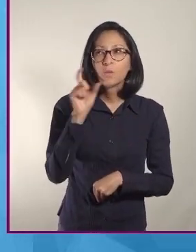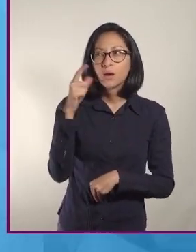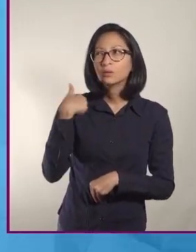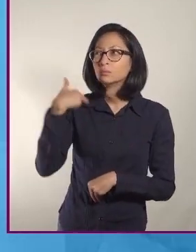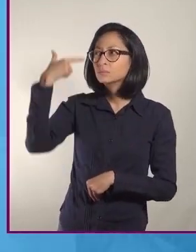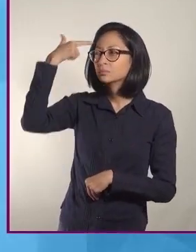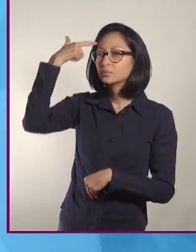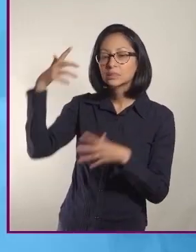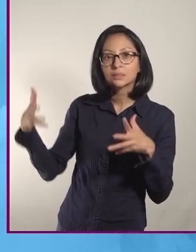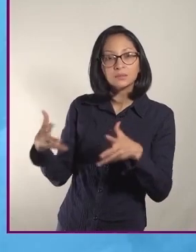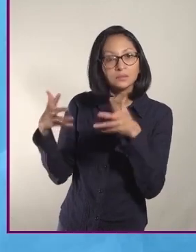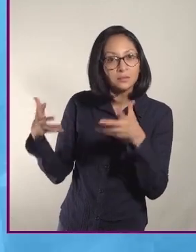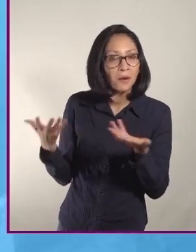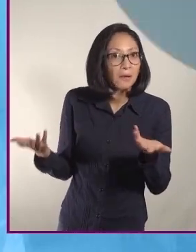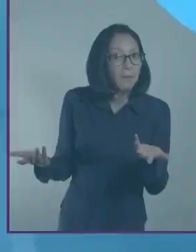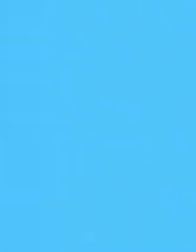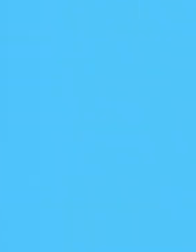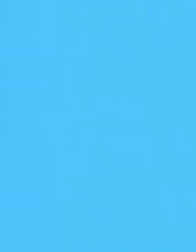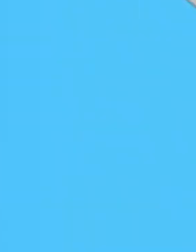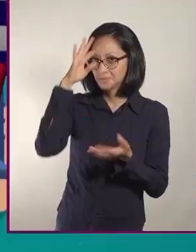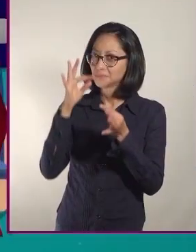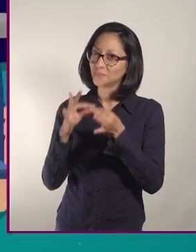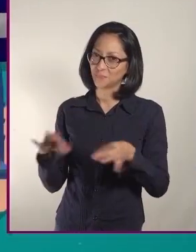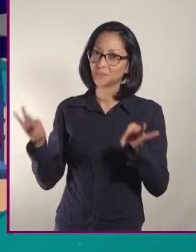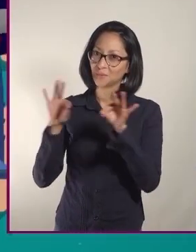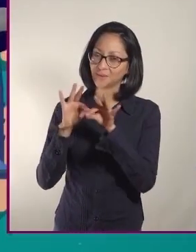ensaladas son esenciales.